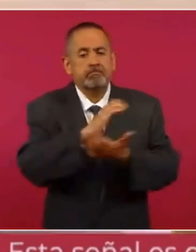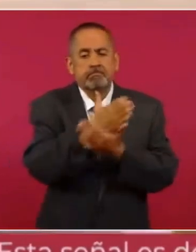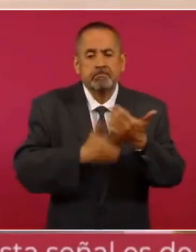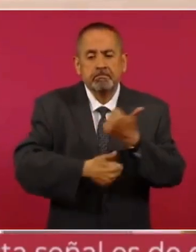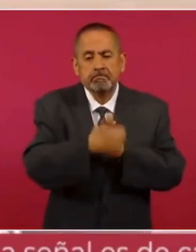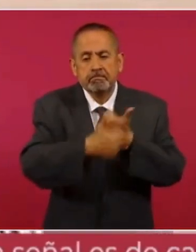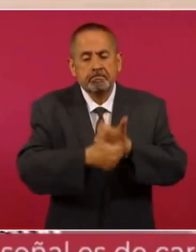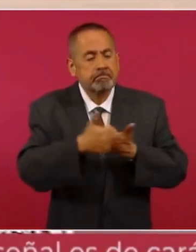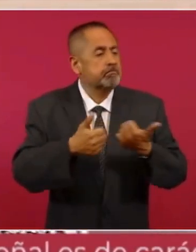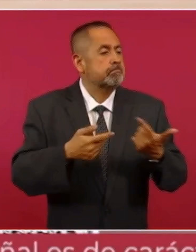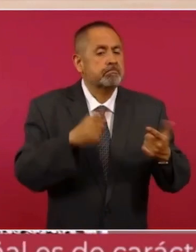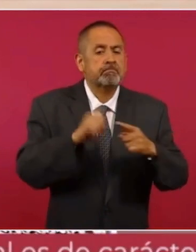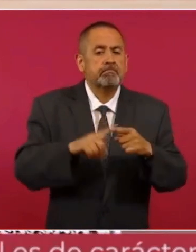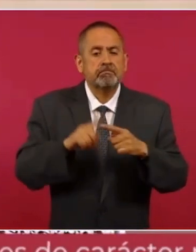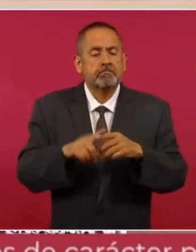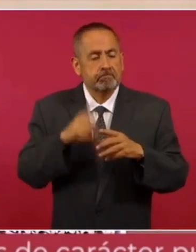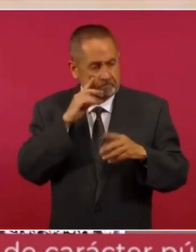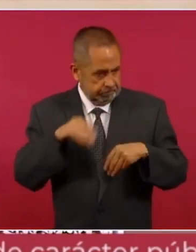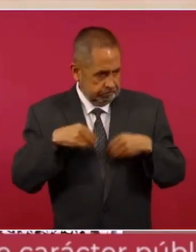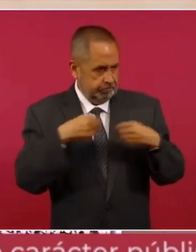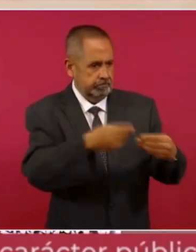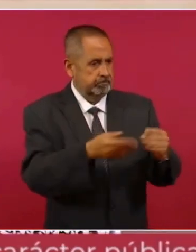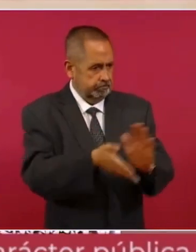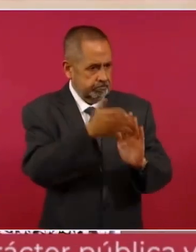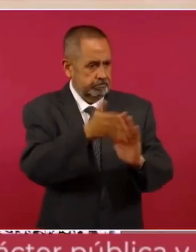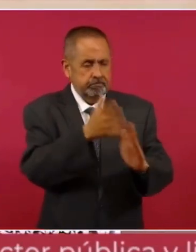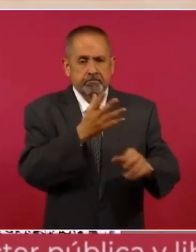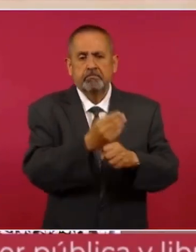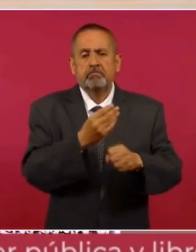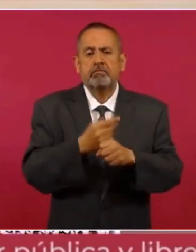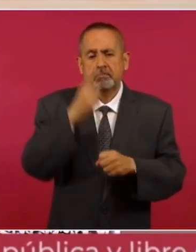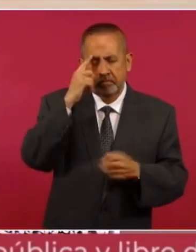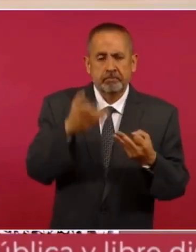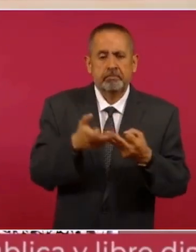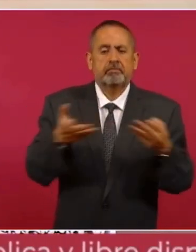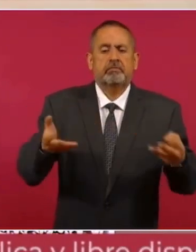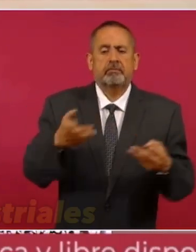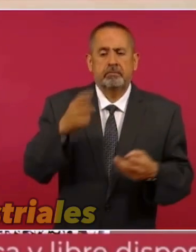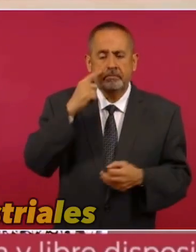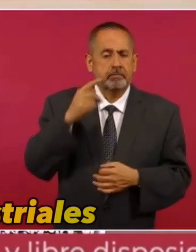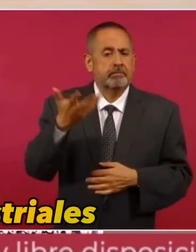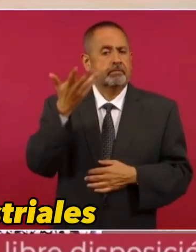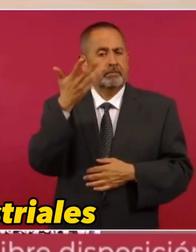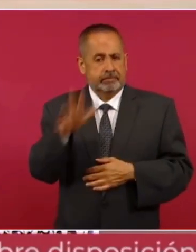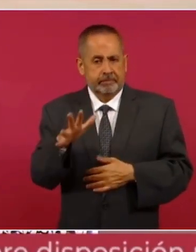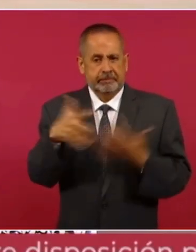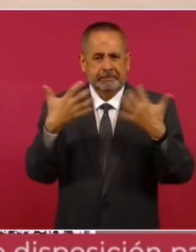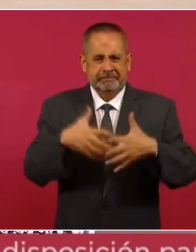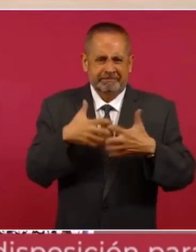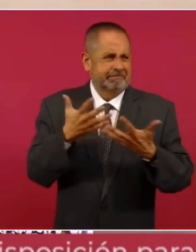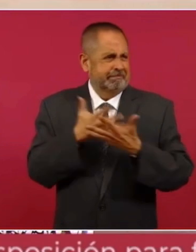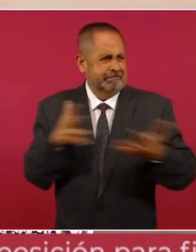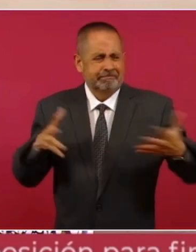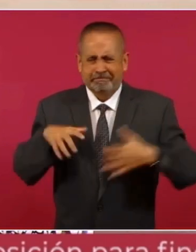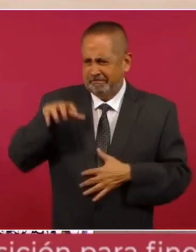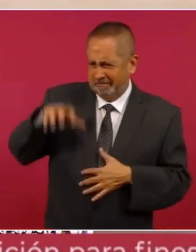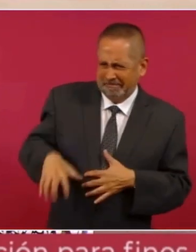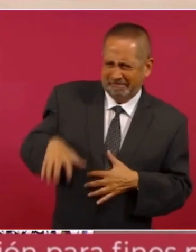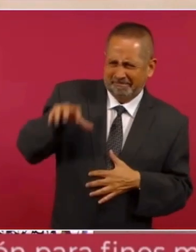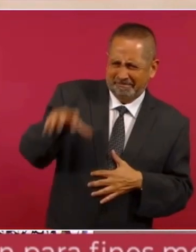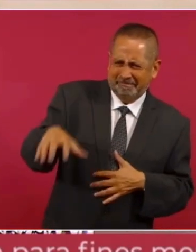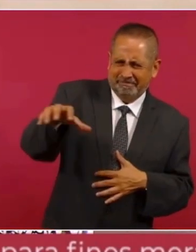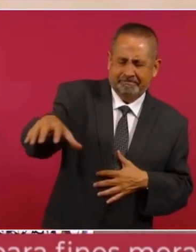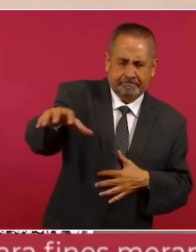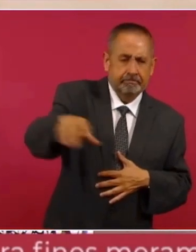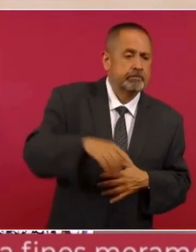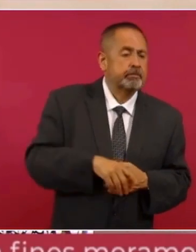la entrega de los terrenos para los 10 parques industriales la Secretaría